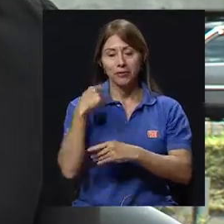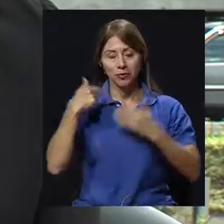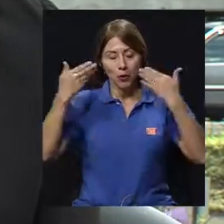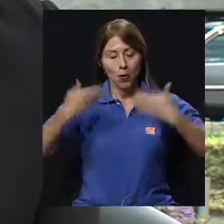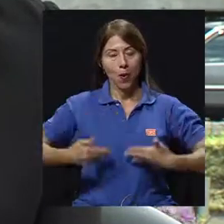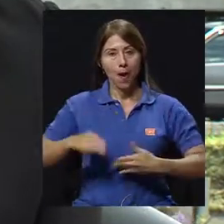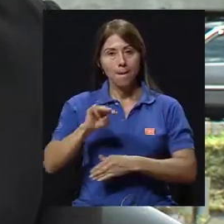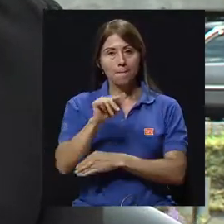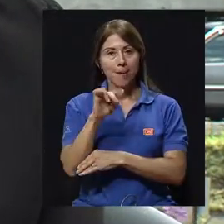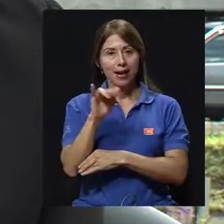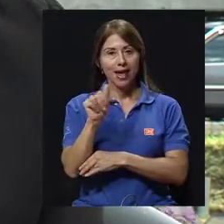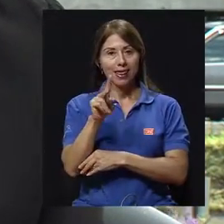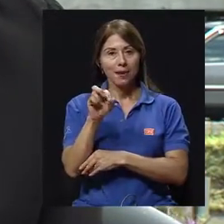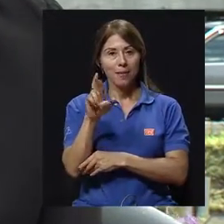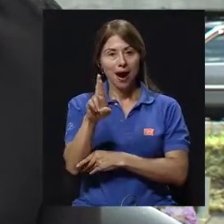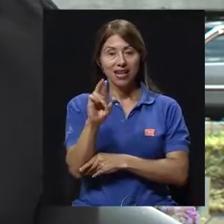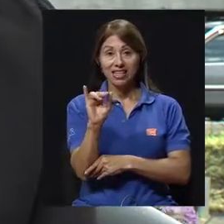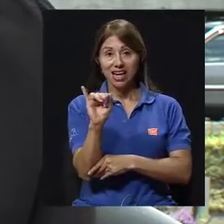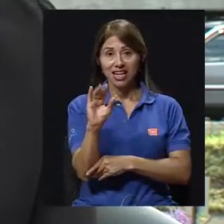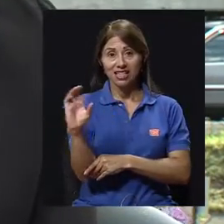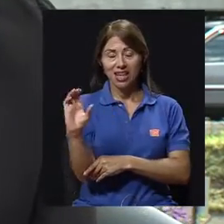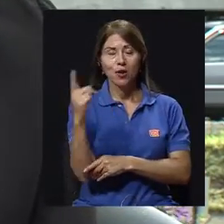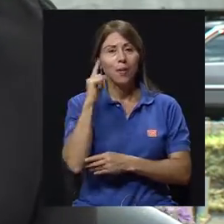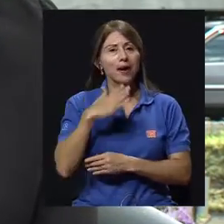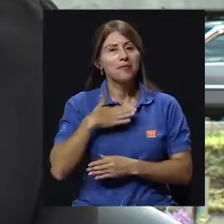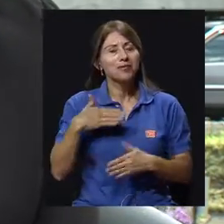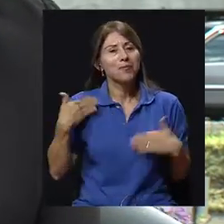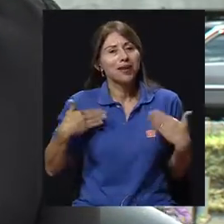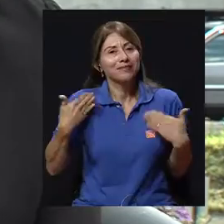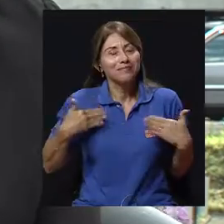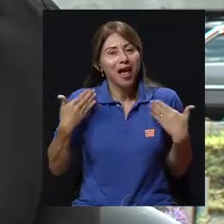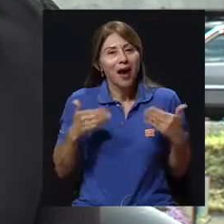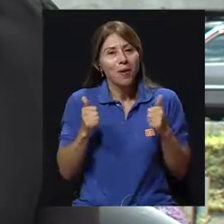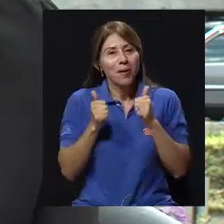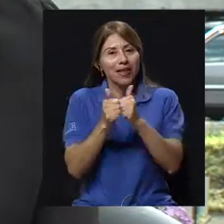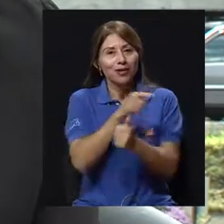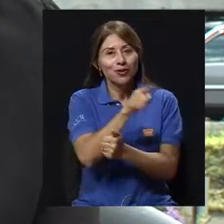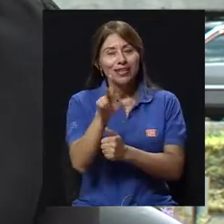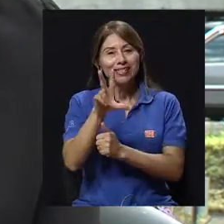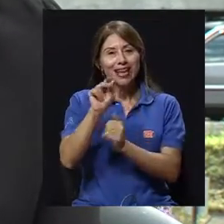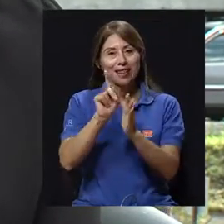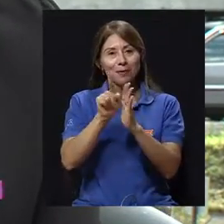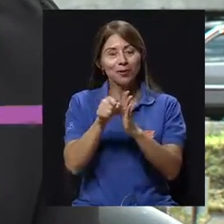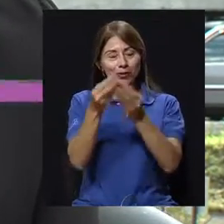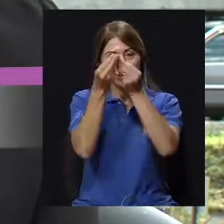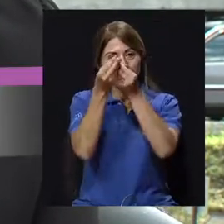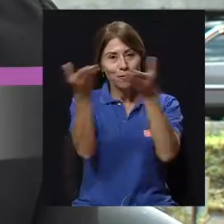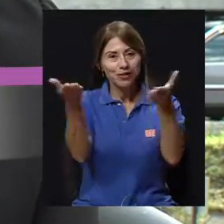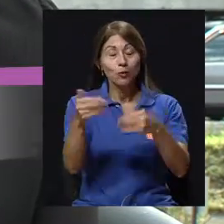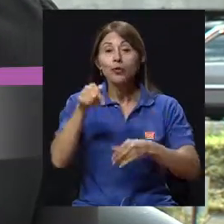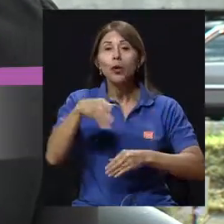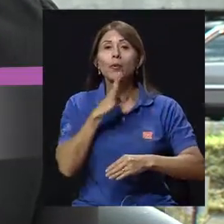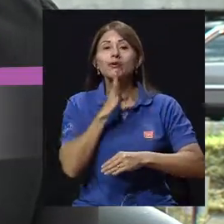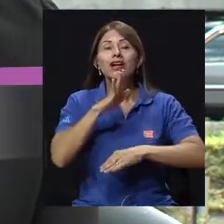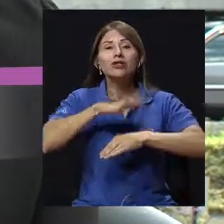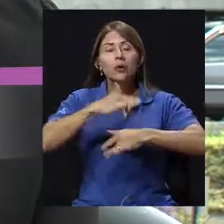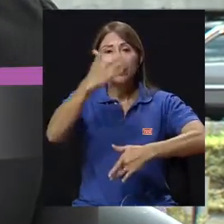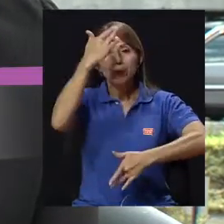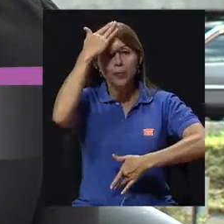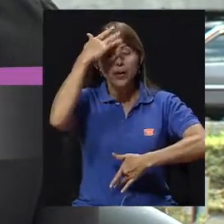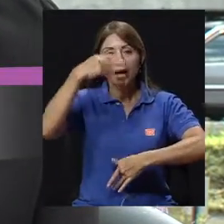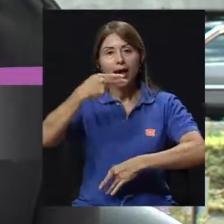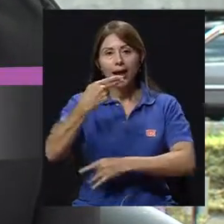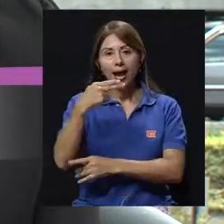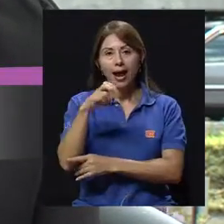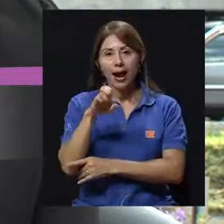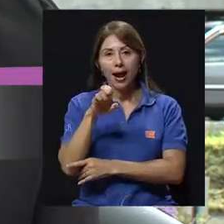Isaguirre Sedeño y para mí es un placer acompañarles durante estos 30 minutos de información. Hoy vamos a conversar sobre la hepatitis